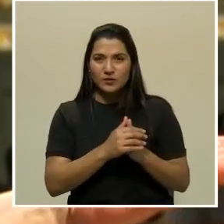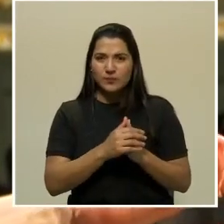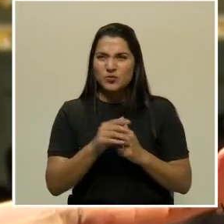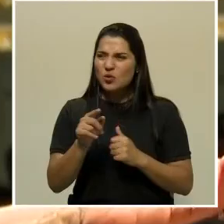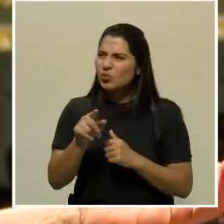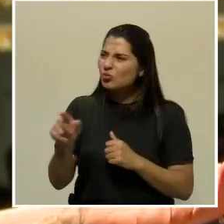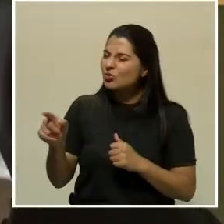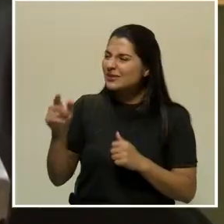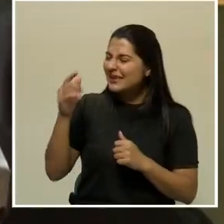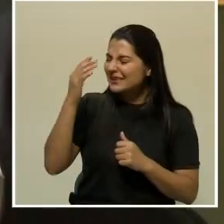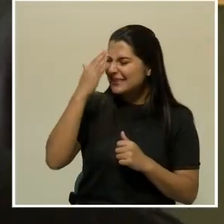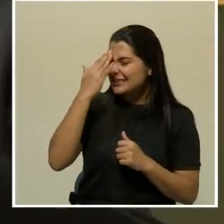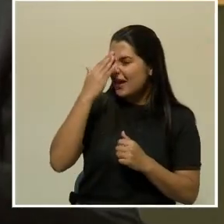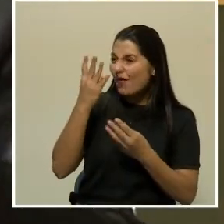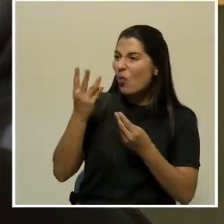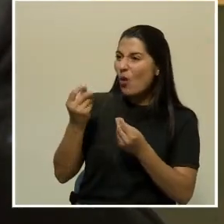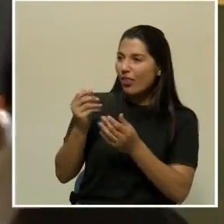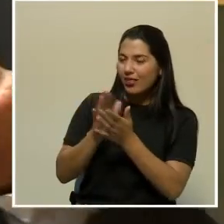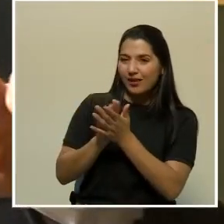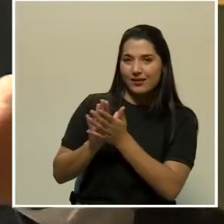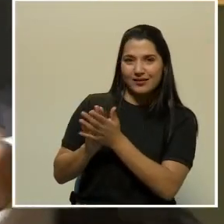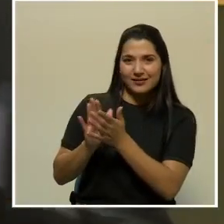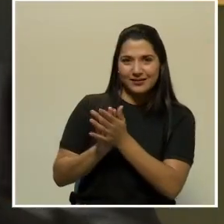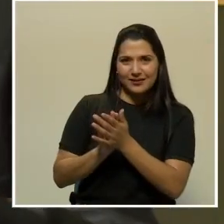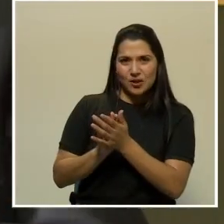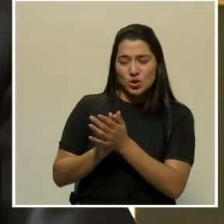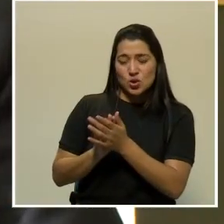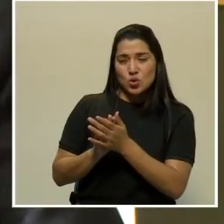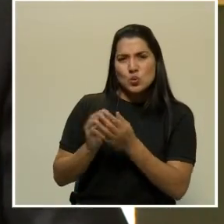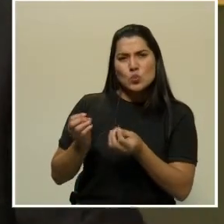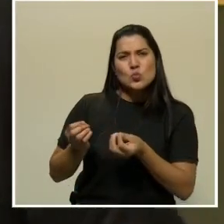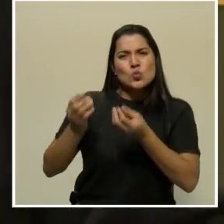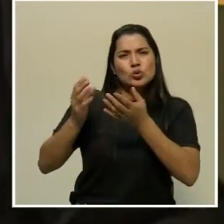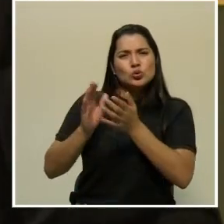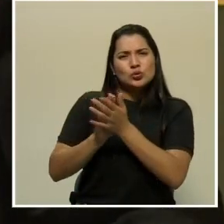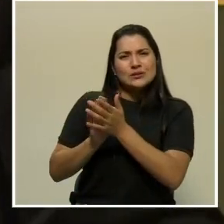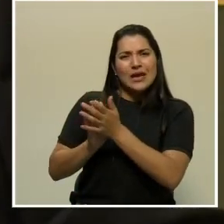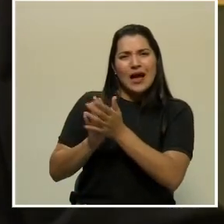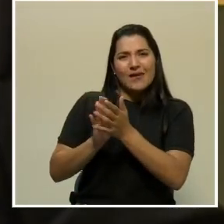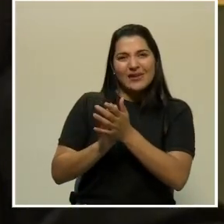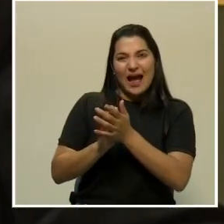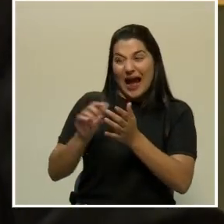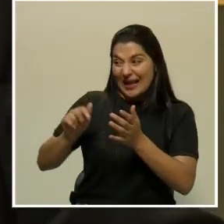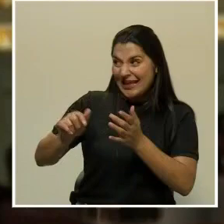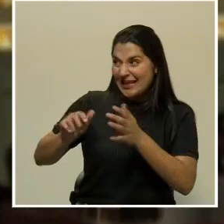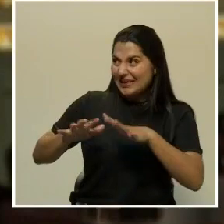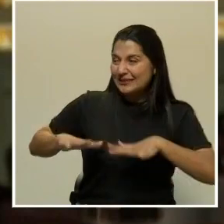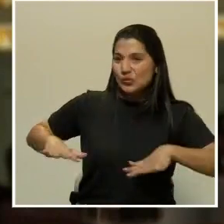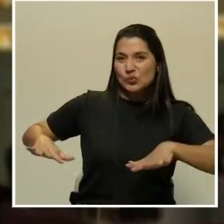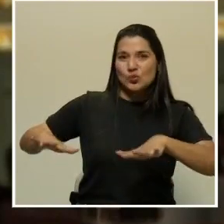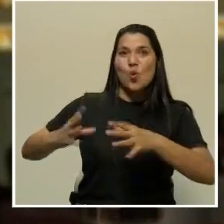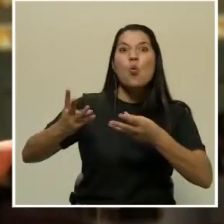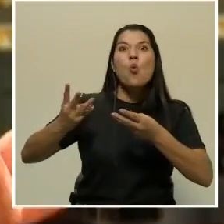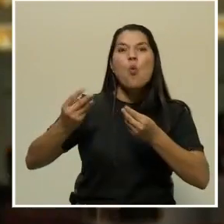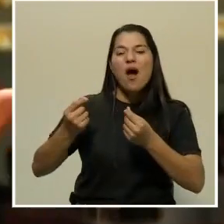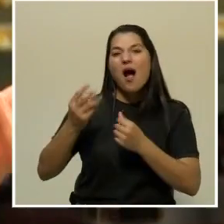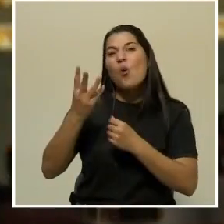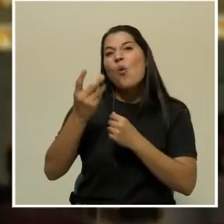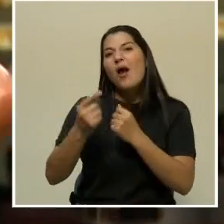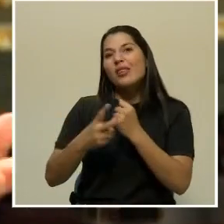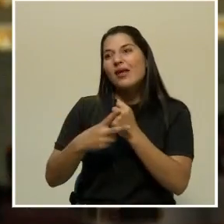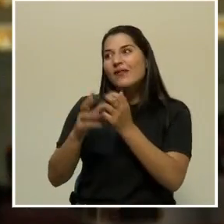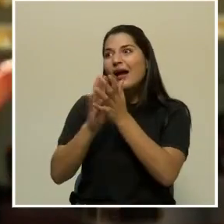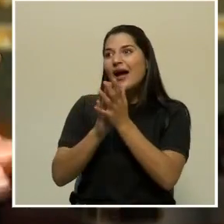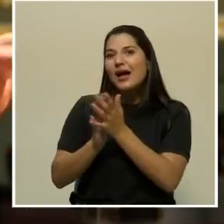aplausos que hay, las generaciones de aplausos que hay en esta sala? Por supuesto, todavía hay